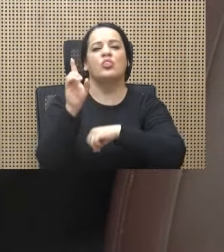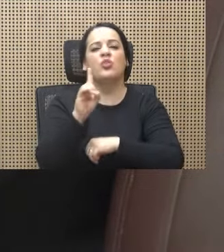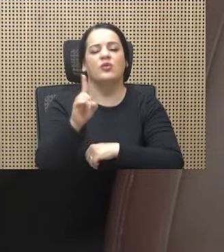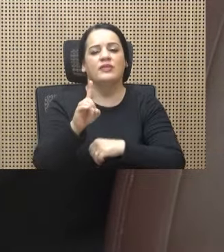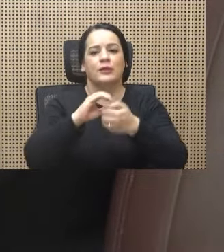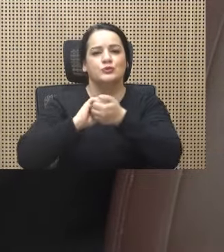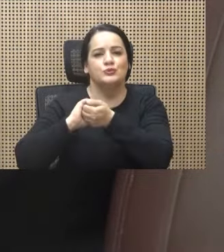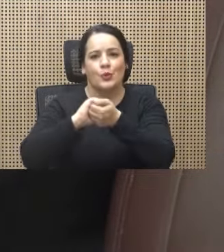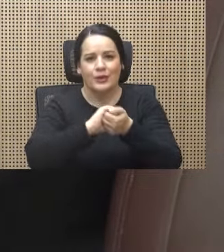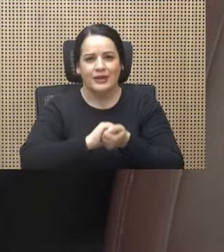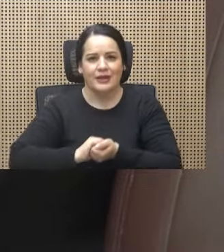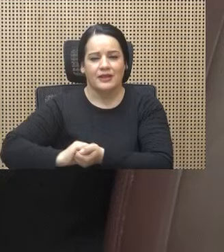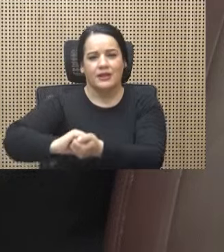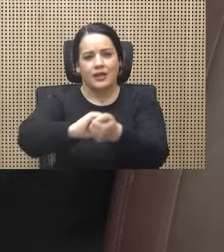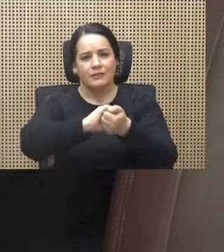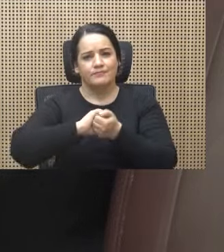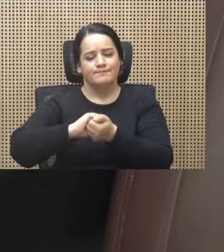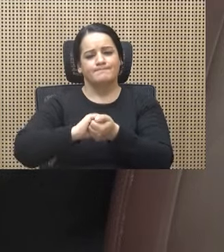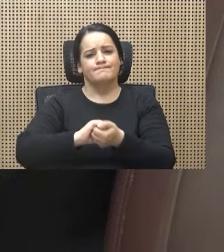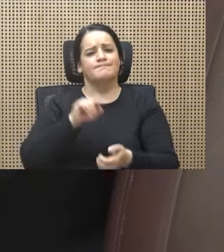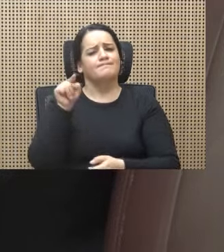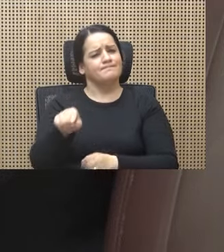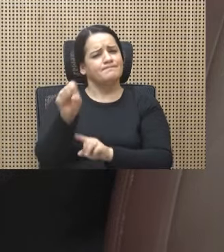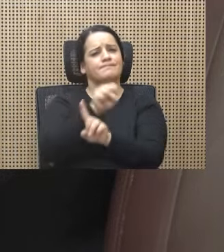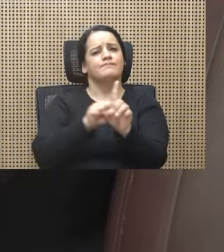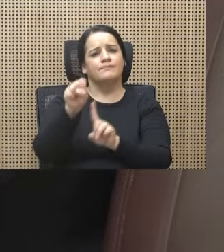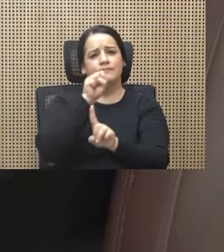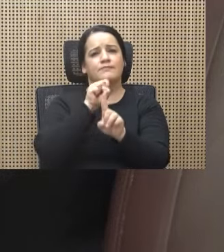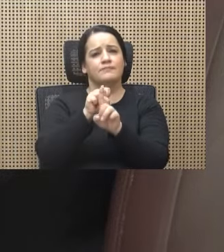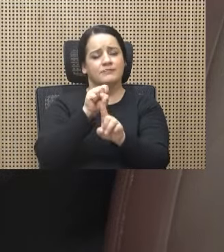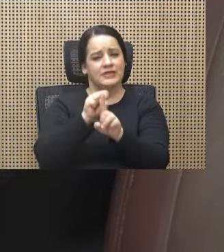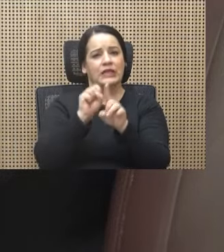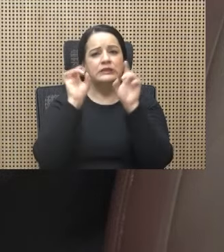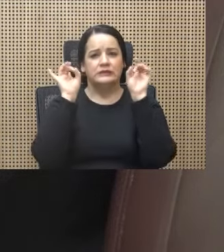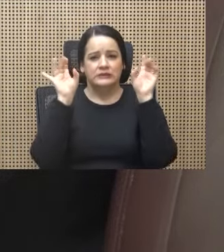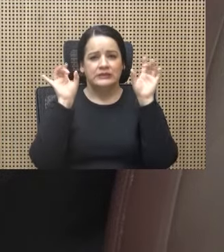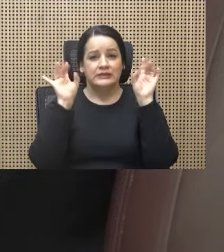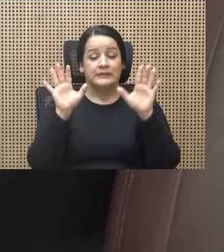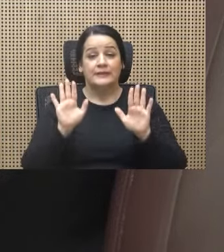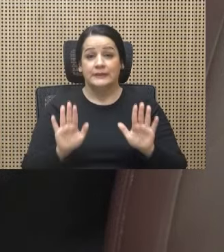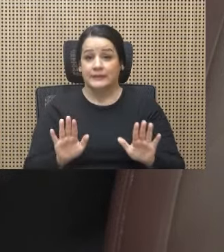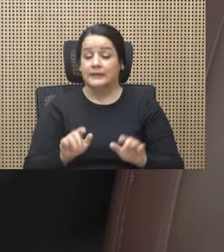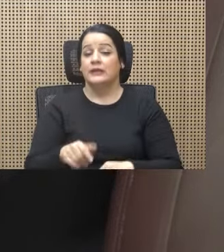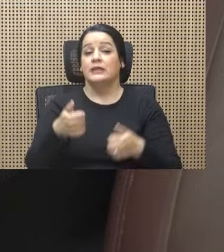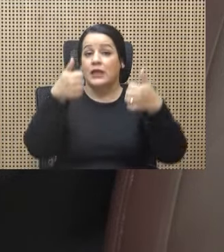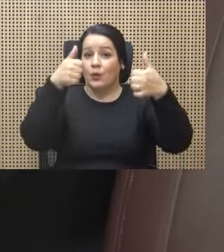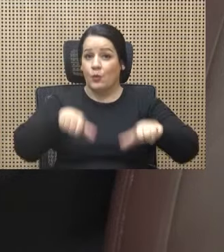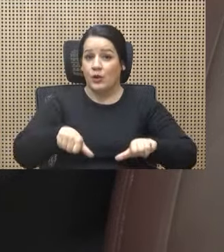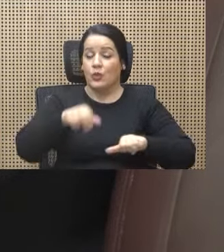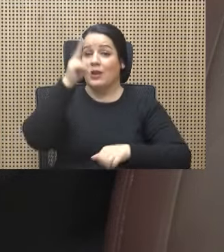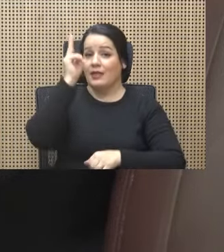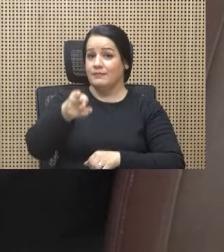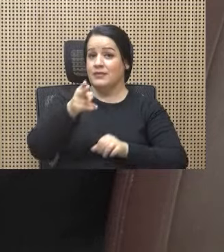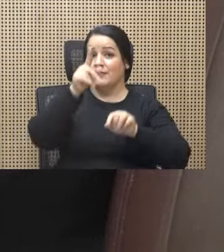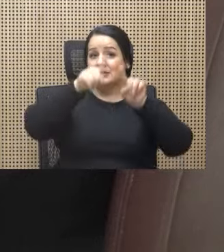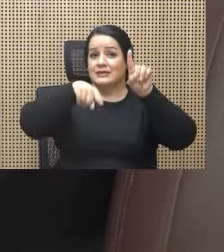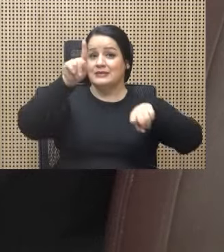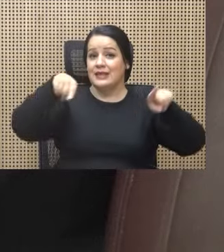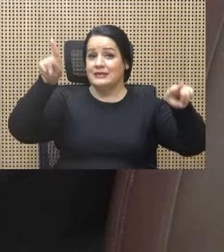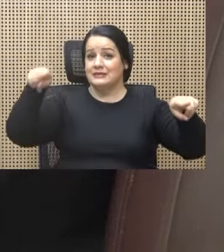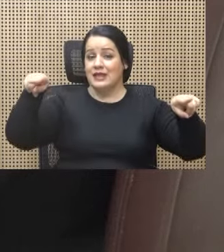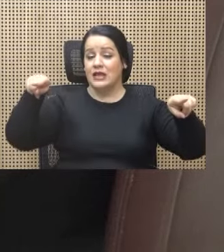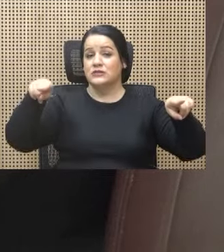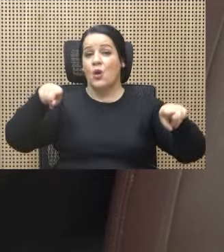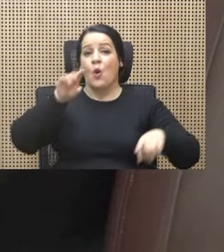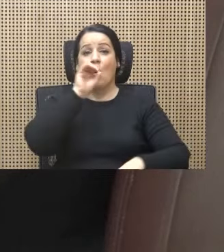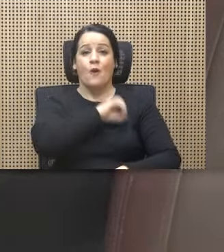en temas como la educación, las becas Avancemos, los recortes a la red de cuido, la disminución en vivienda y en la